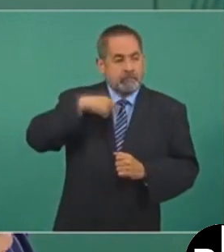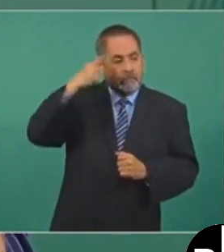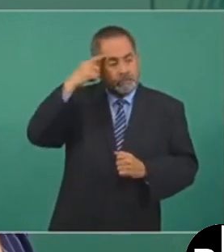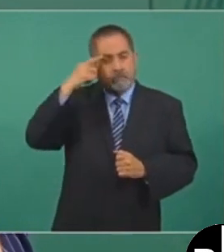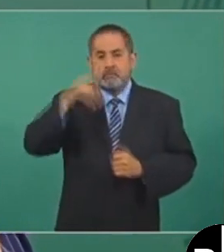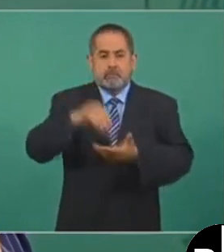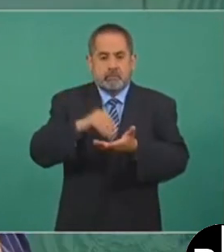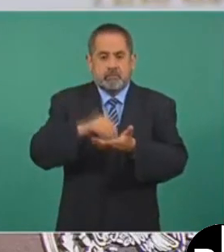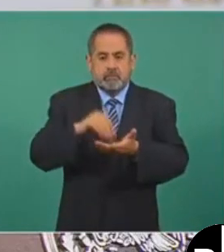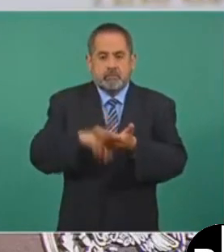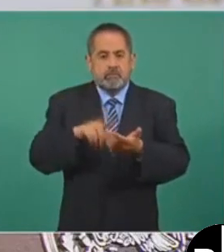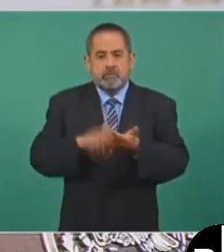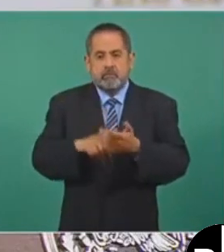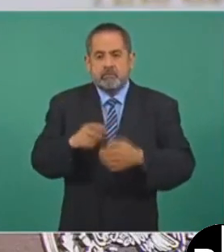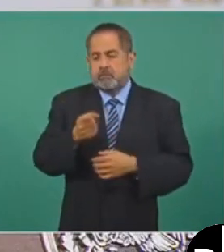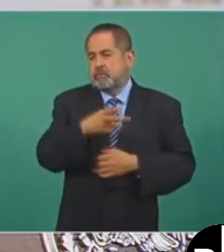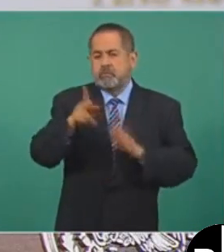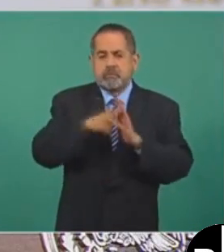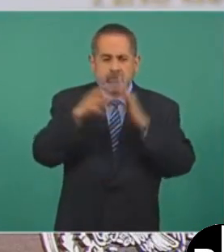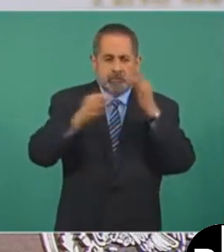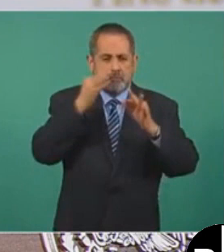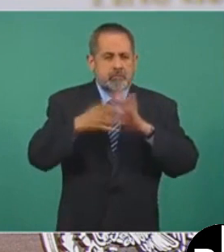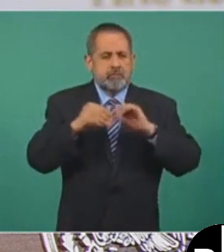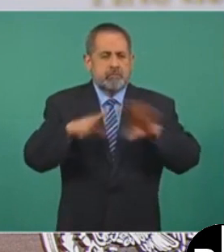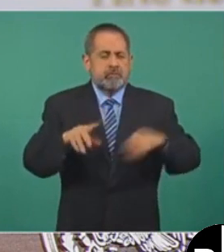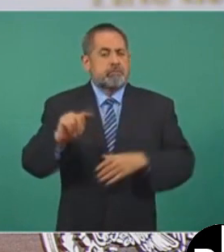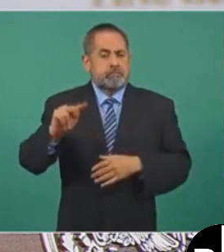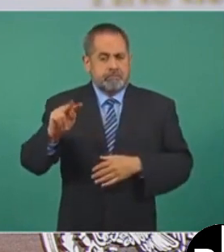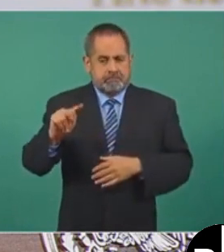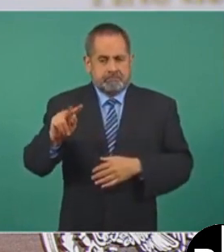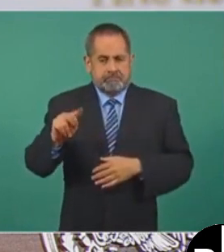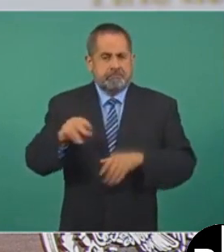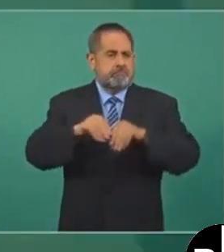de las noticias por la televisión